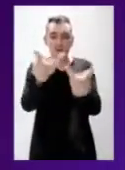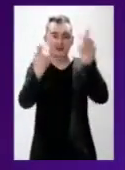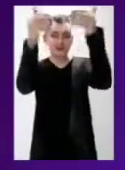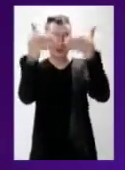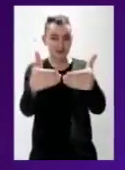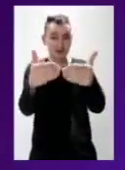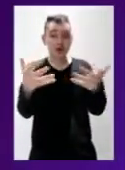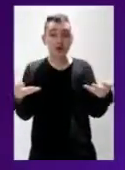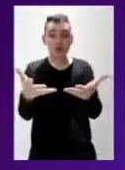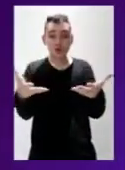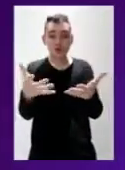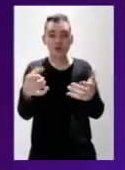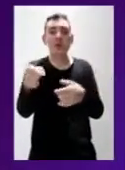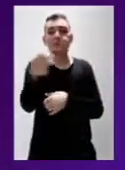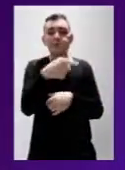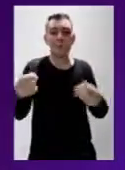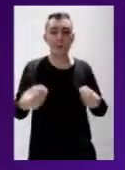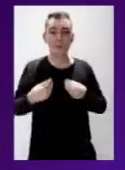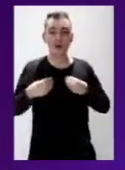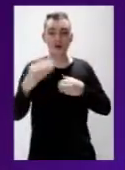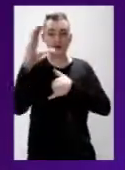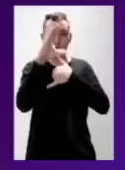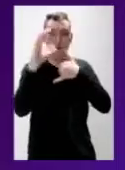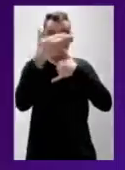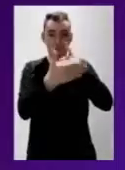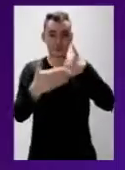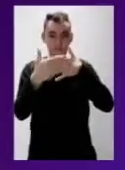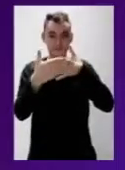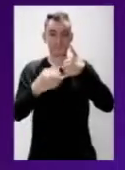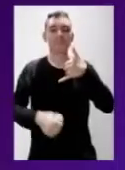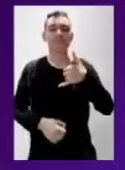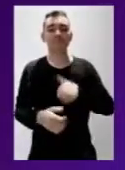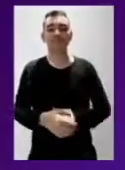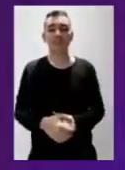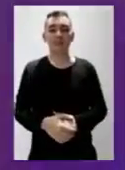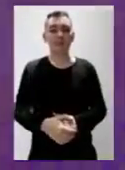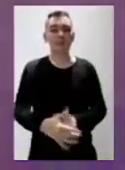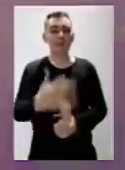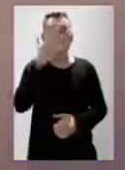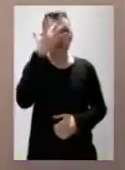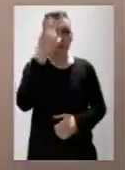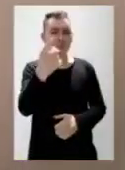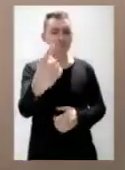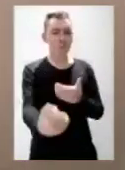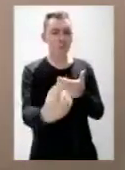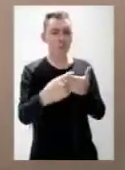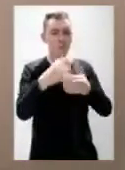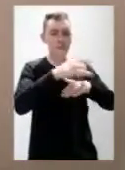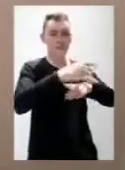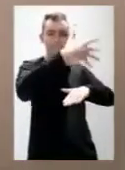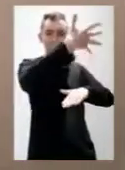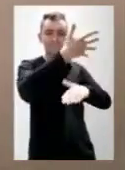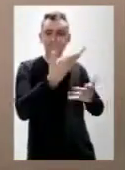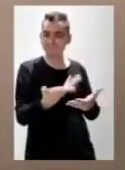de las personas con algún tipo de discapacidad residentes en Colombia. ¿Por qué realizar este